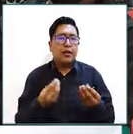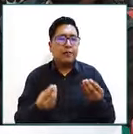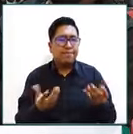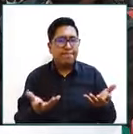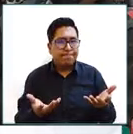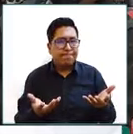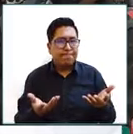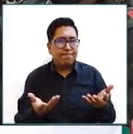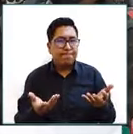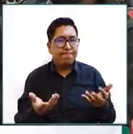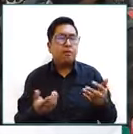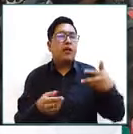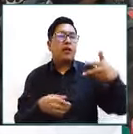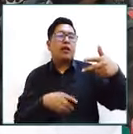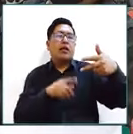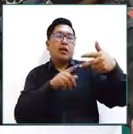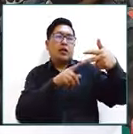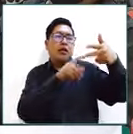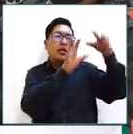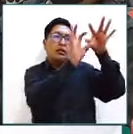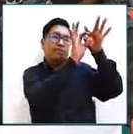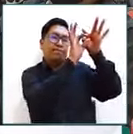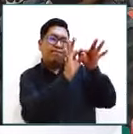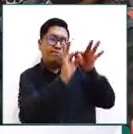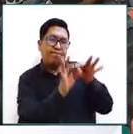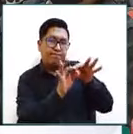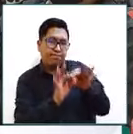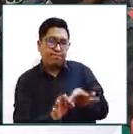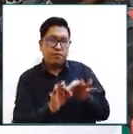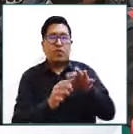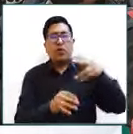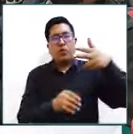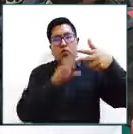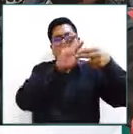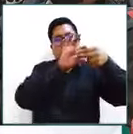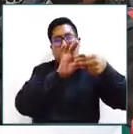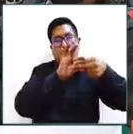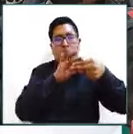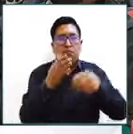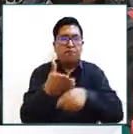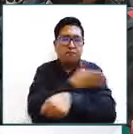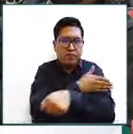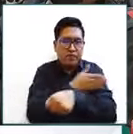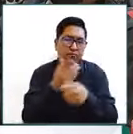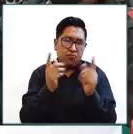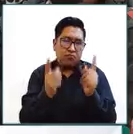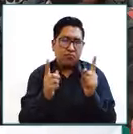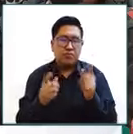secuela la continuidad a estos dos informes anteriores